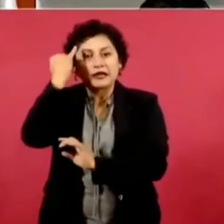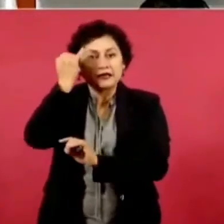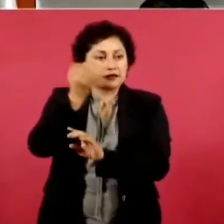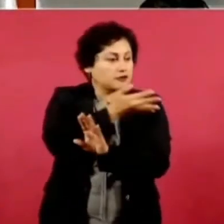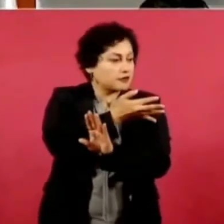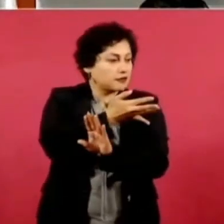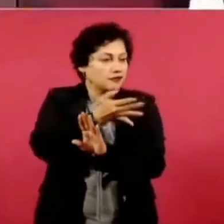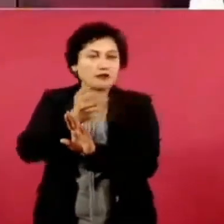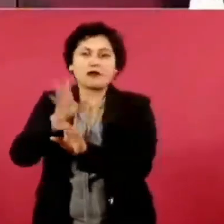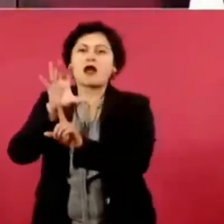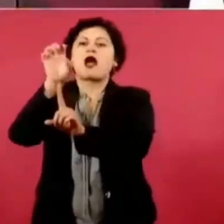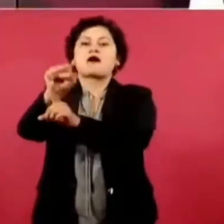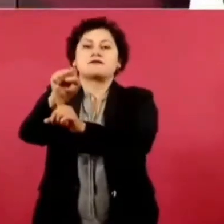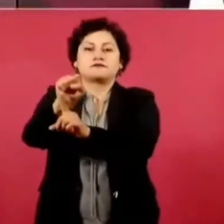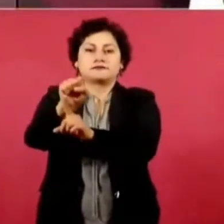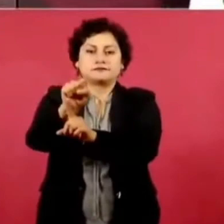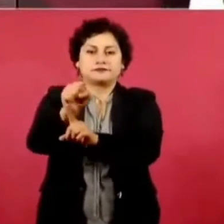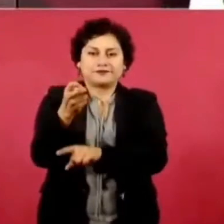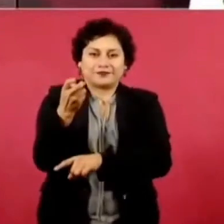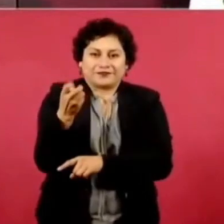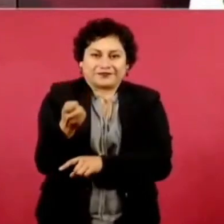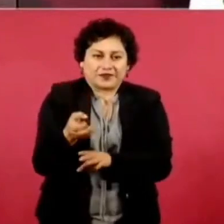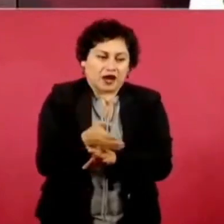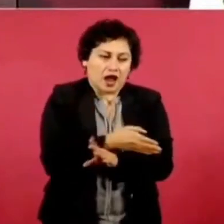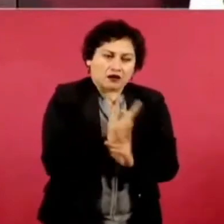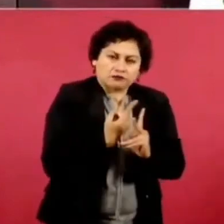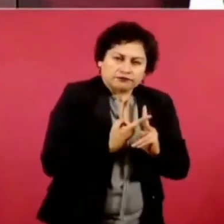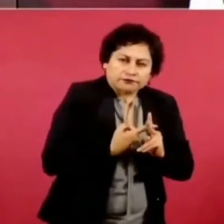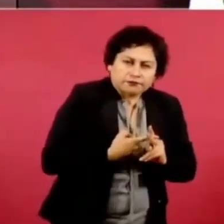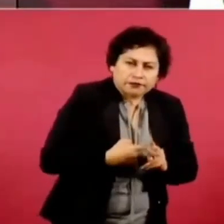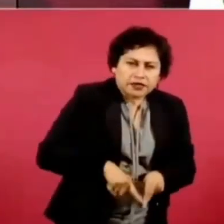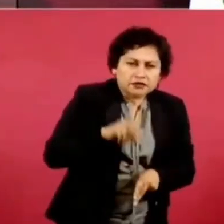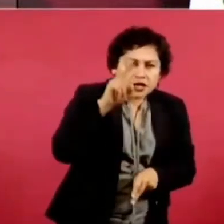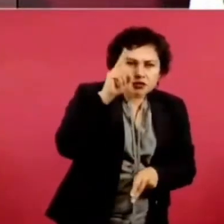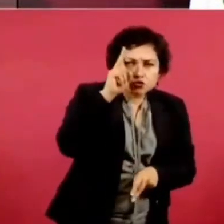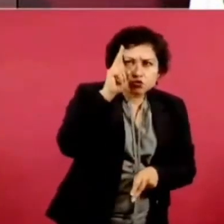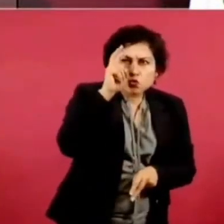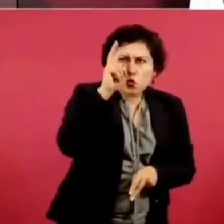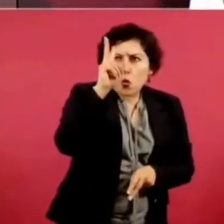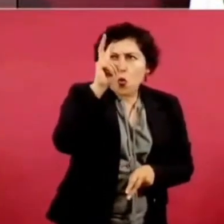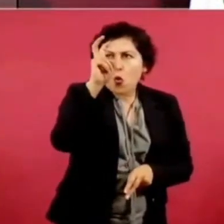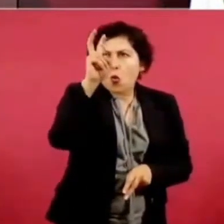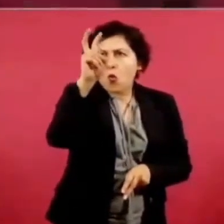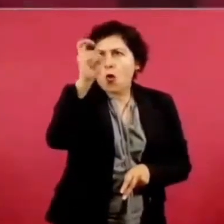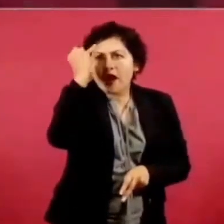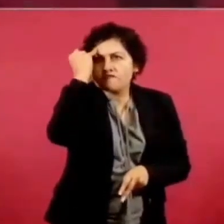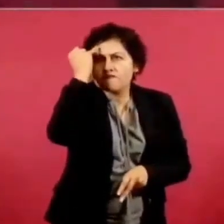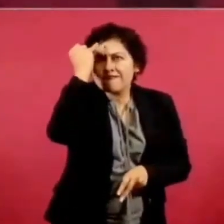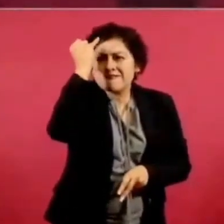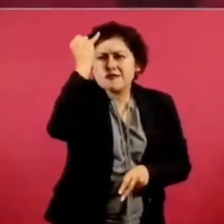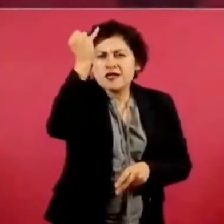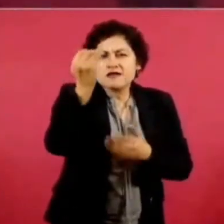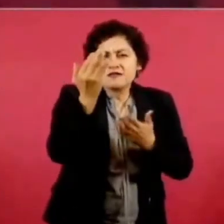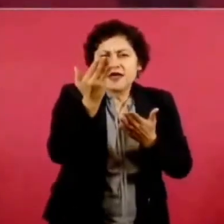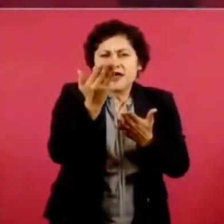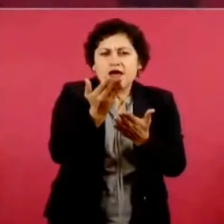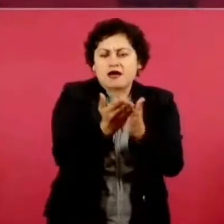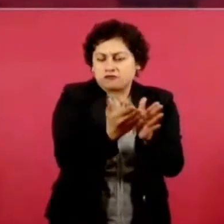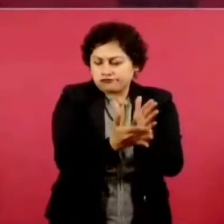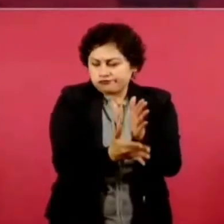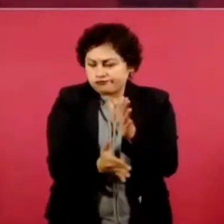Esos sueños se convierten en realidad.